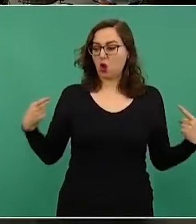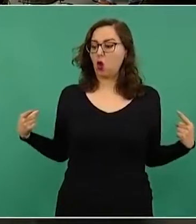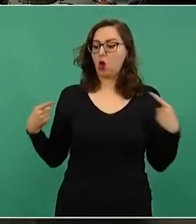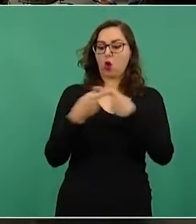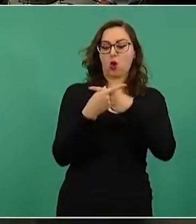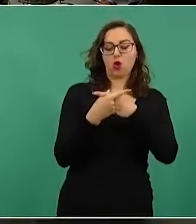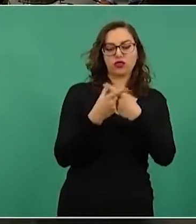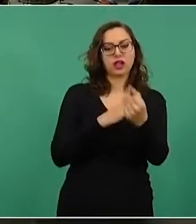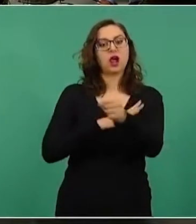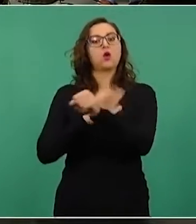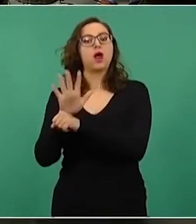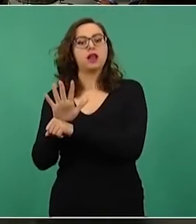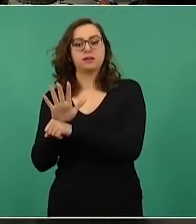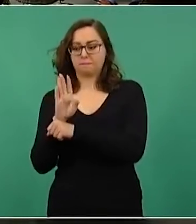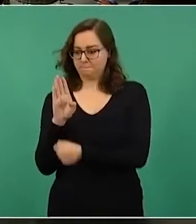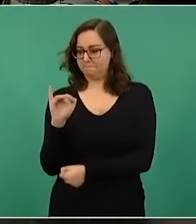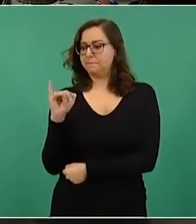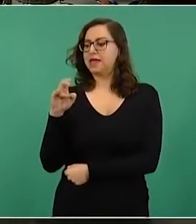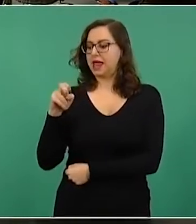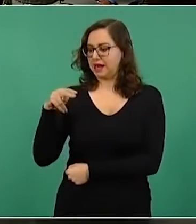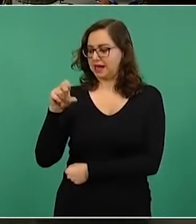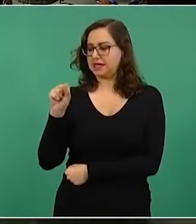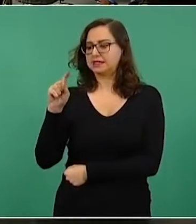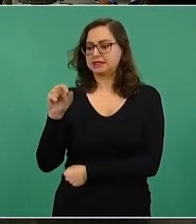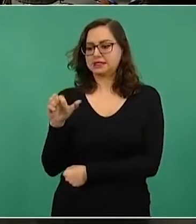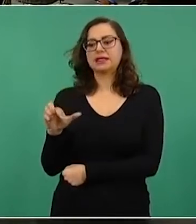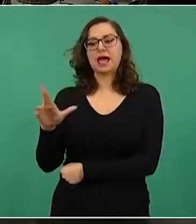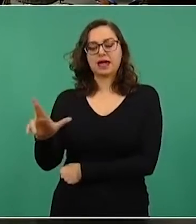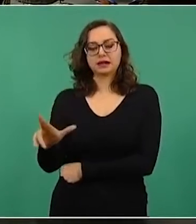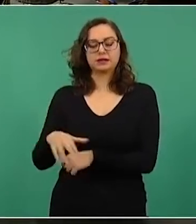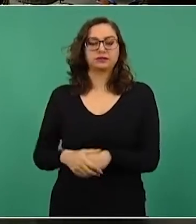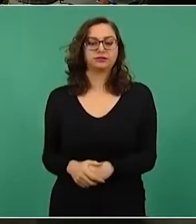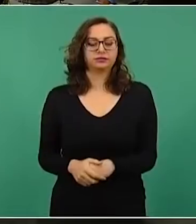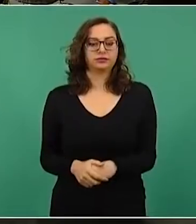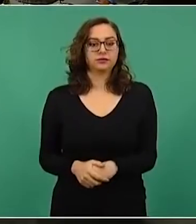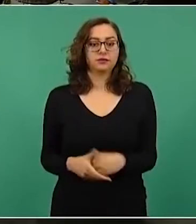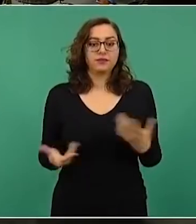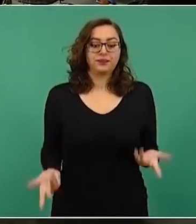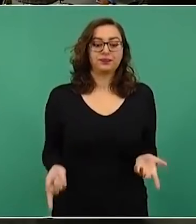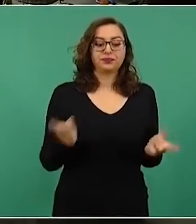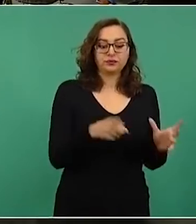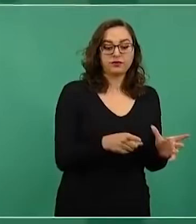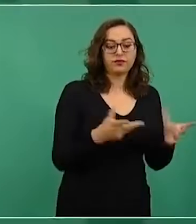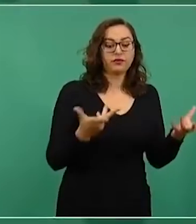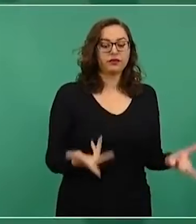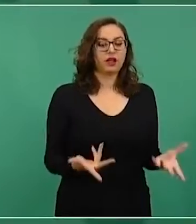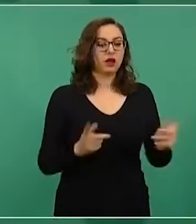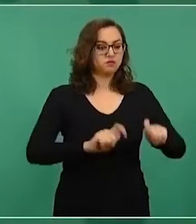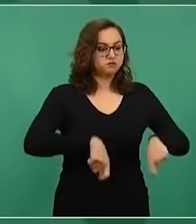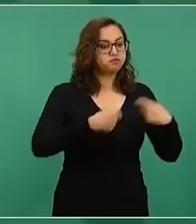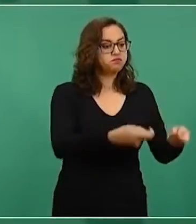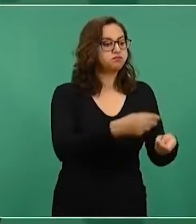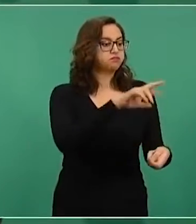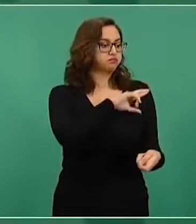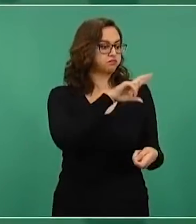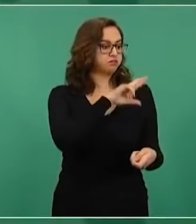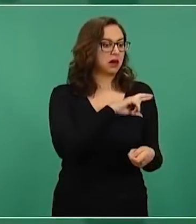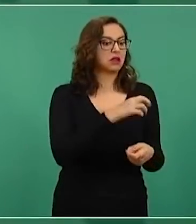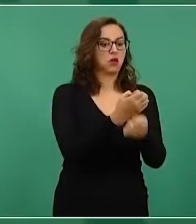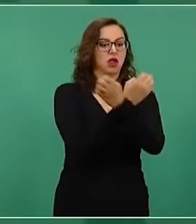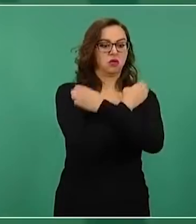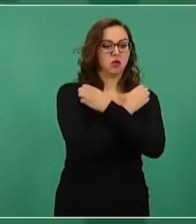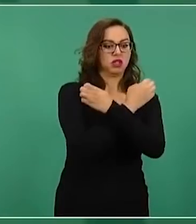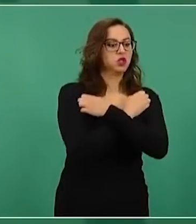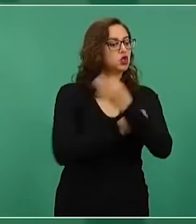privatizarlo todo, privatizar la educación, lo que hicieron. Yo fui jefe de gobierno aquí, en esta